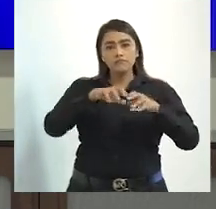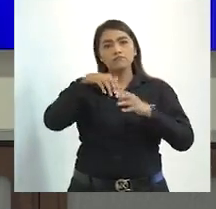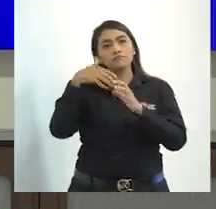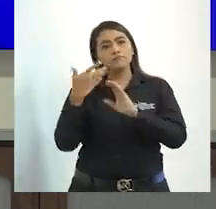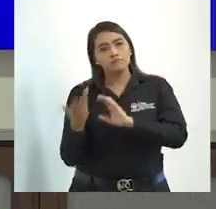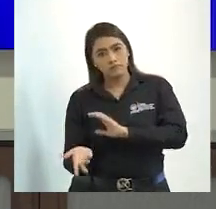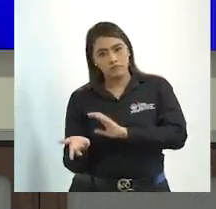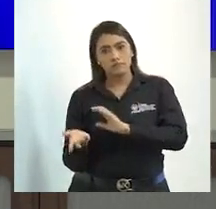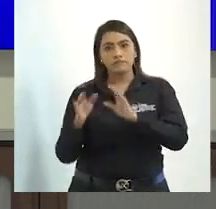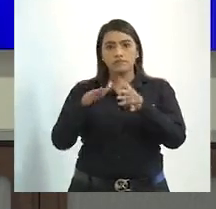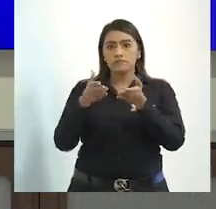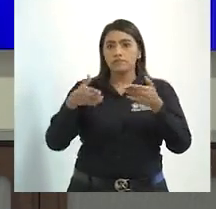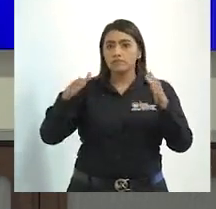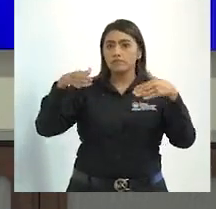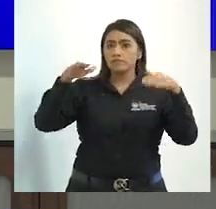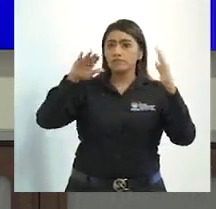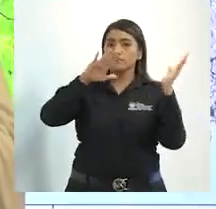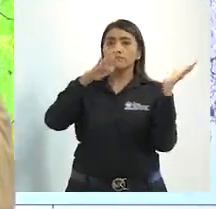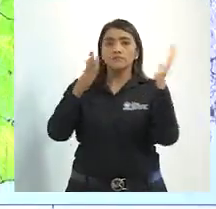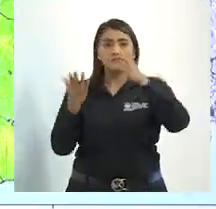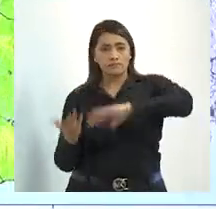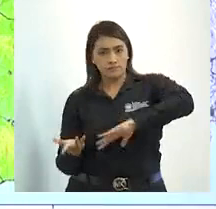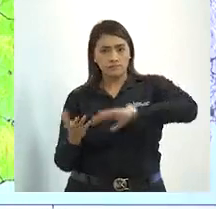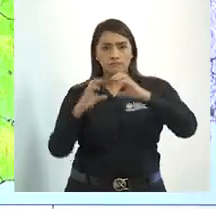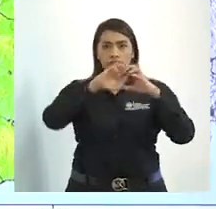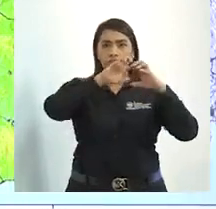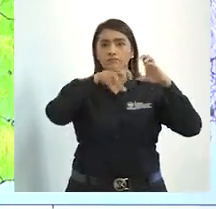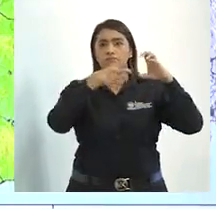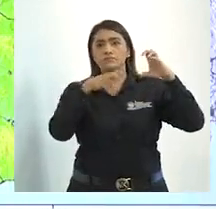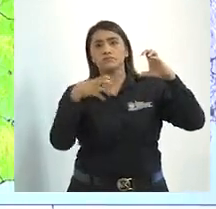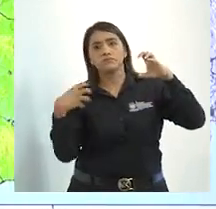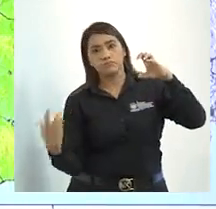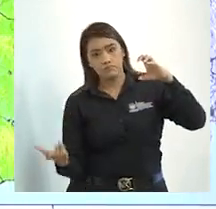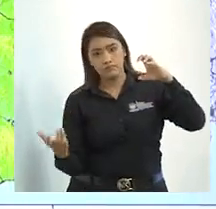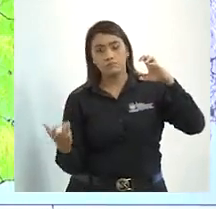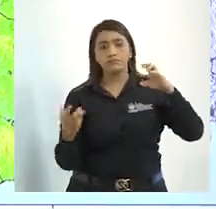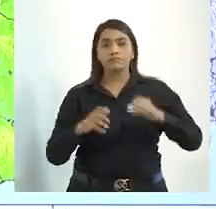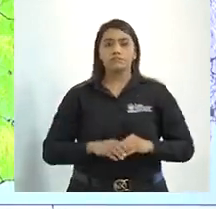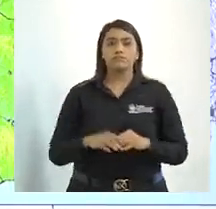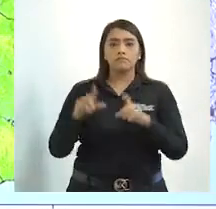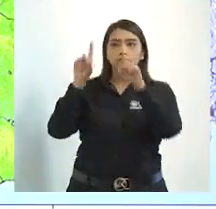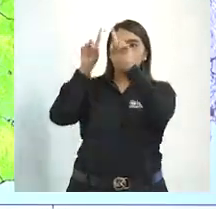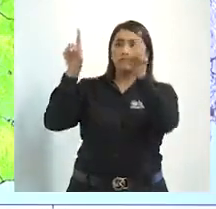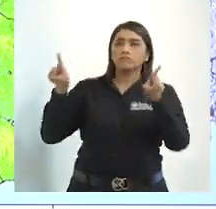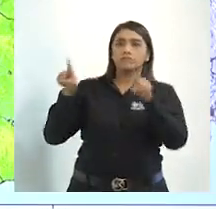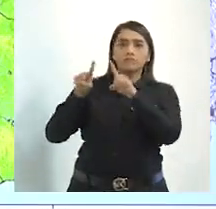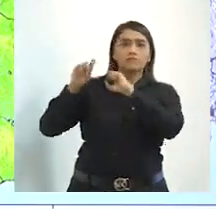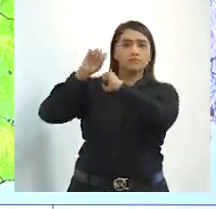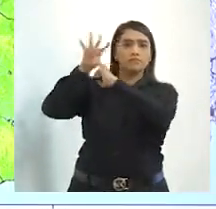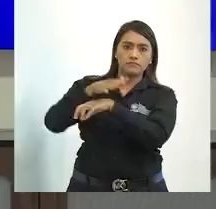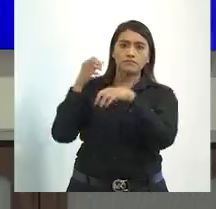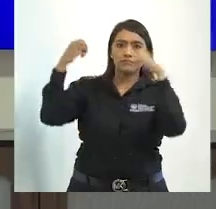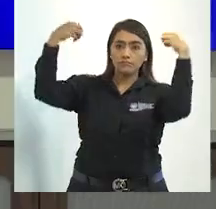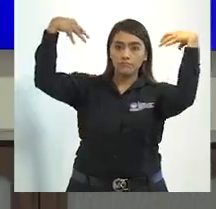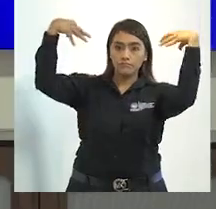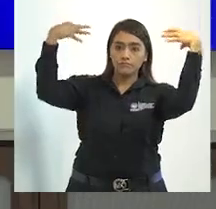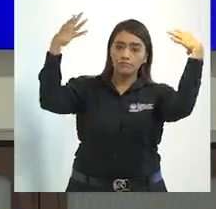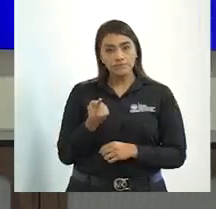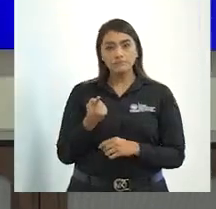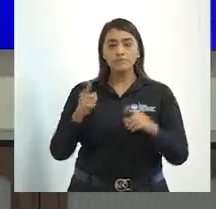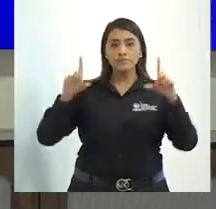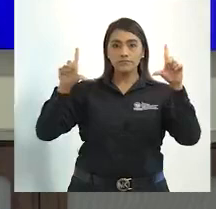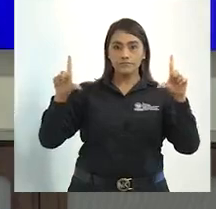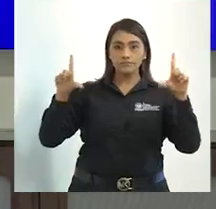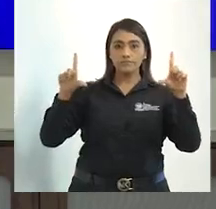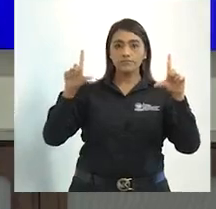caídas de rocas de manera generalizada, caídas de árboles, elementos publicitarios, tendido eléctrico, atención